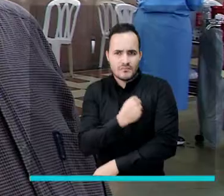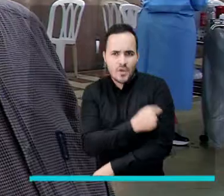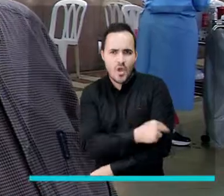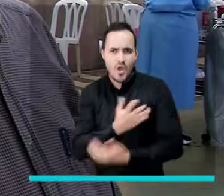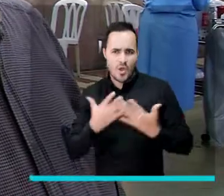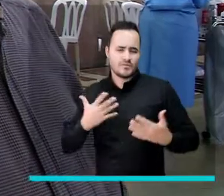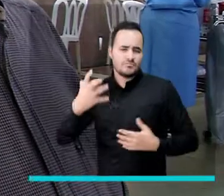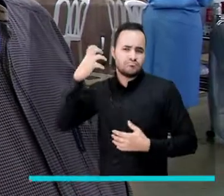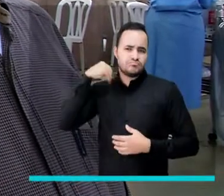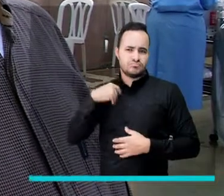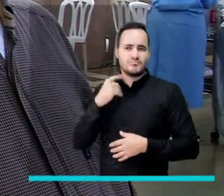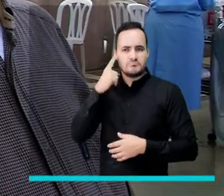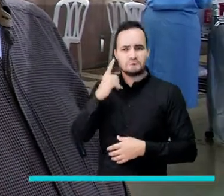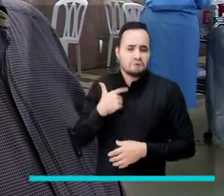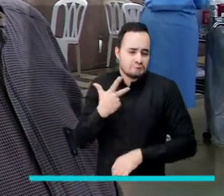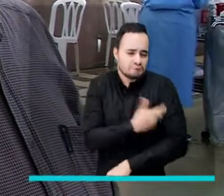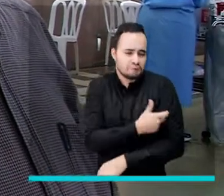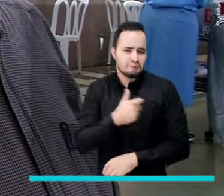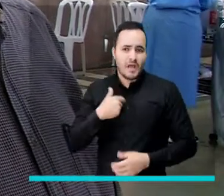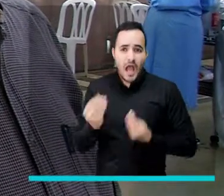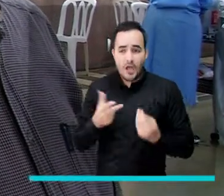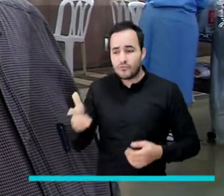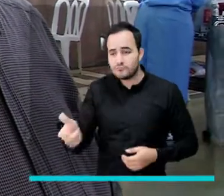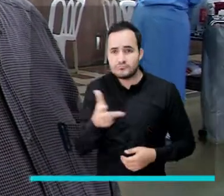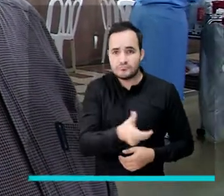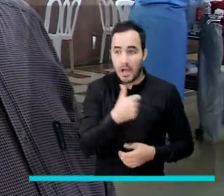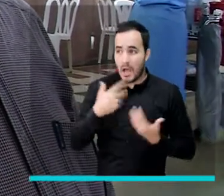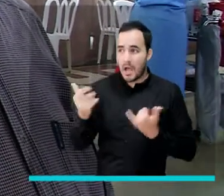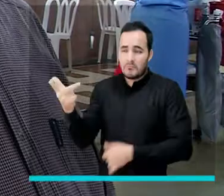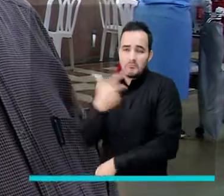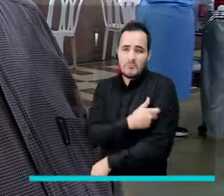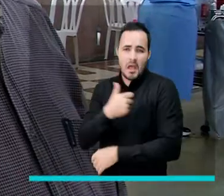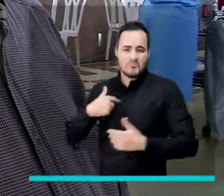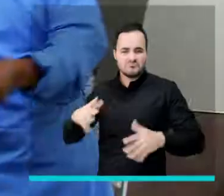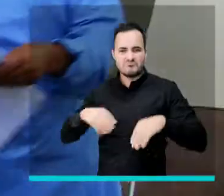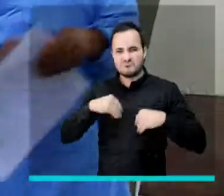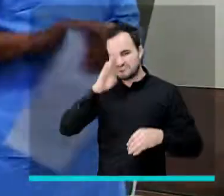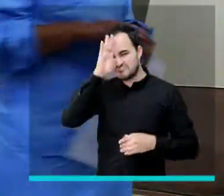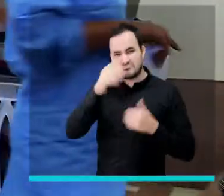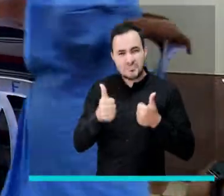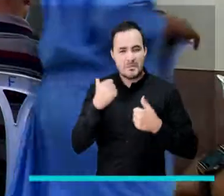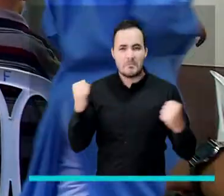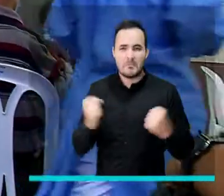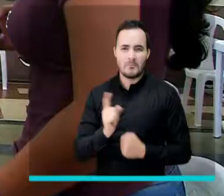auxilio y todo. Estoy acostumbrado a poner y a que me pongan inyecciones, vacunas, todo eso.